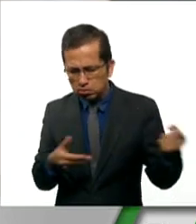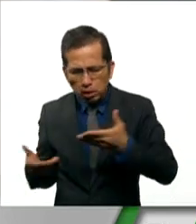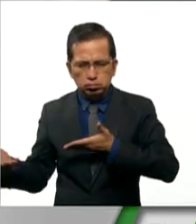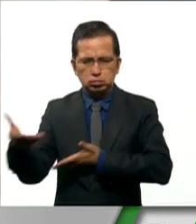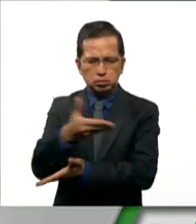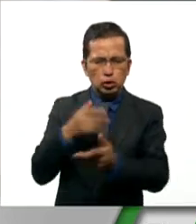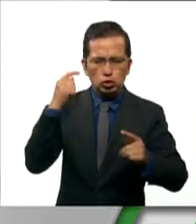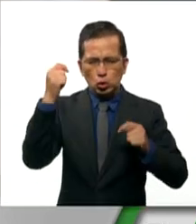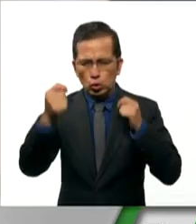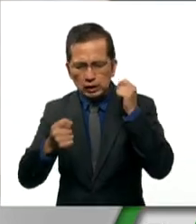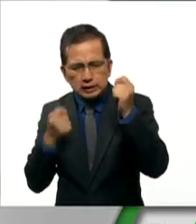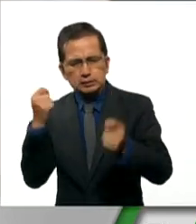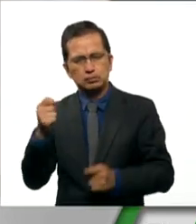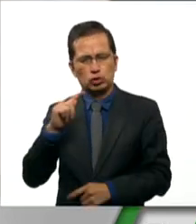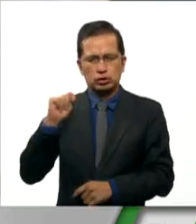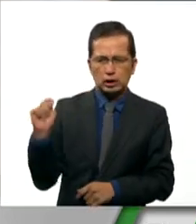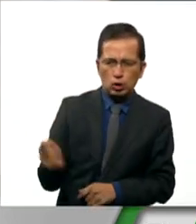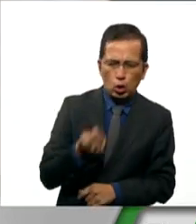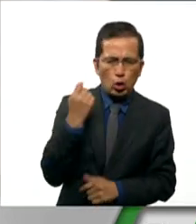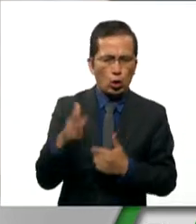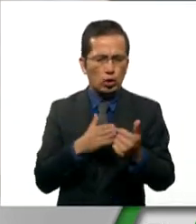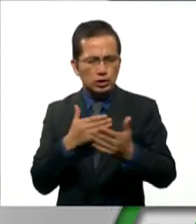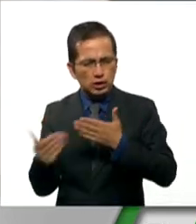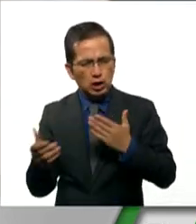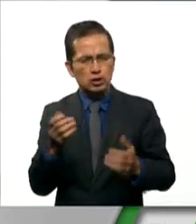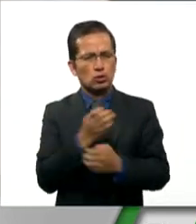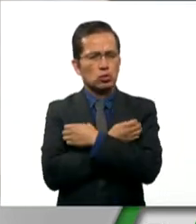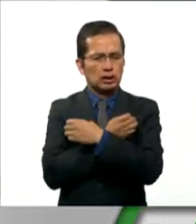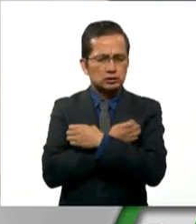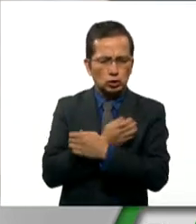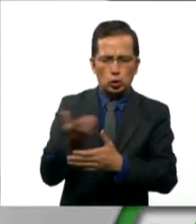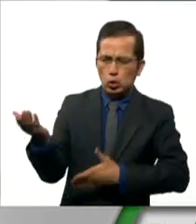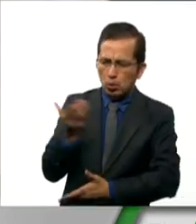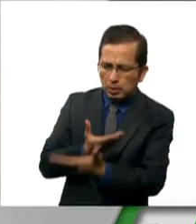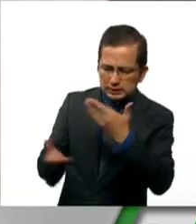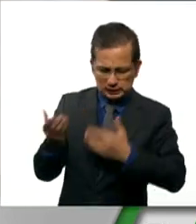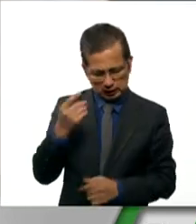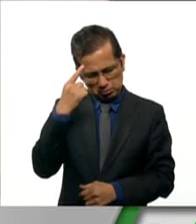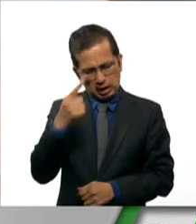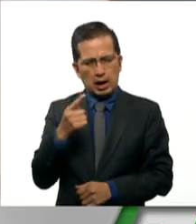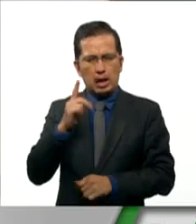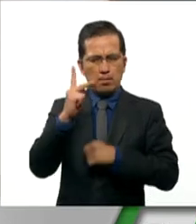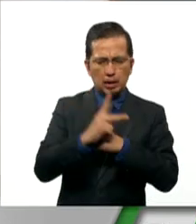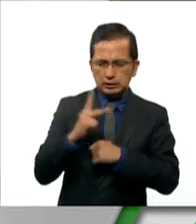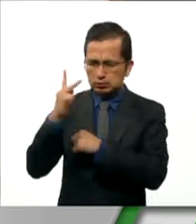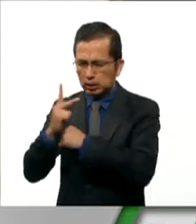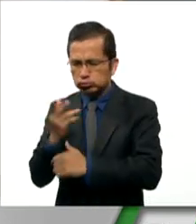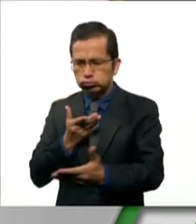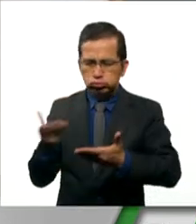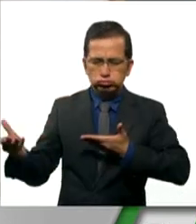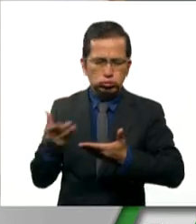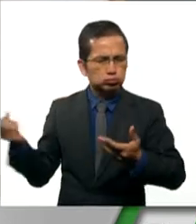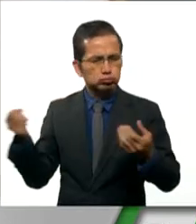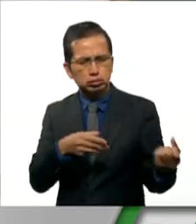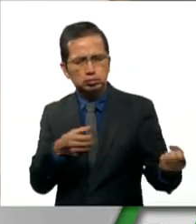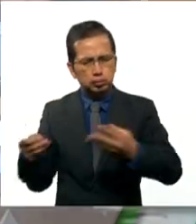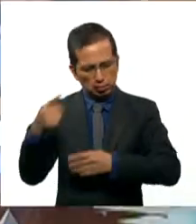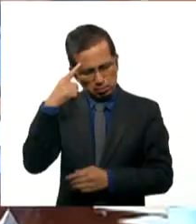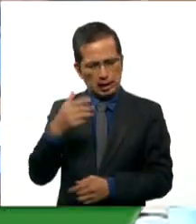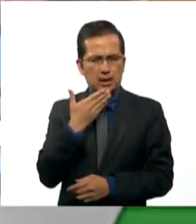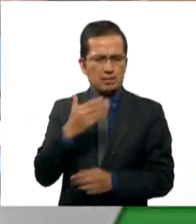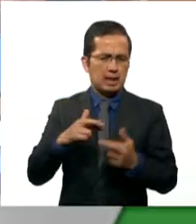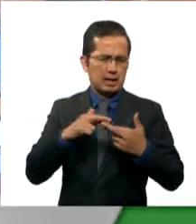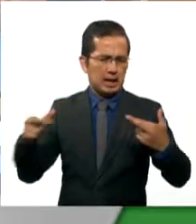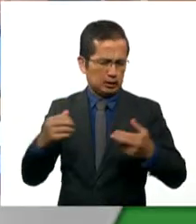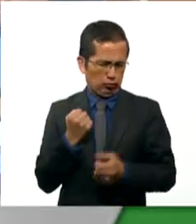tecnológico, educativo, comercial y de inversiones entre ambos países para incrementar, fomentar y engrandecer la gran relación que ya se